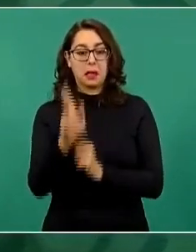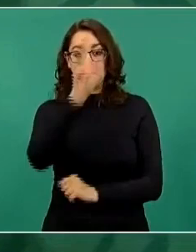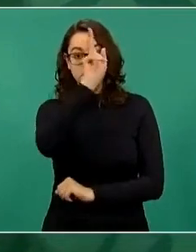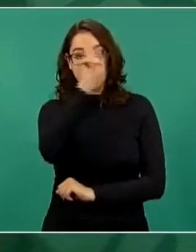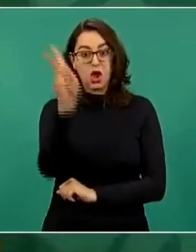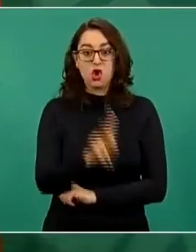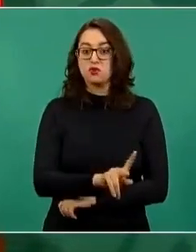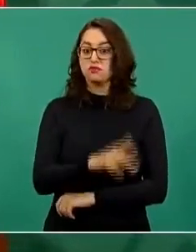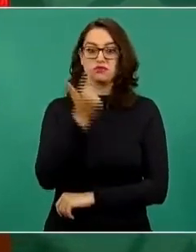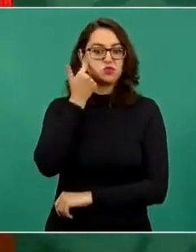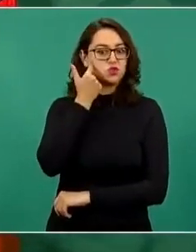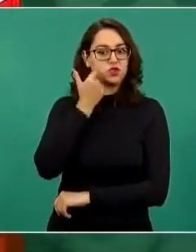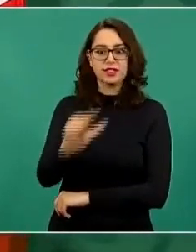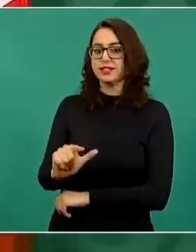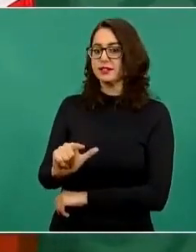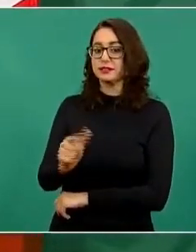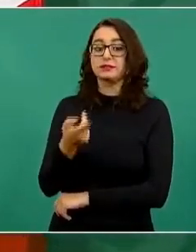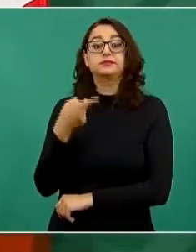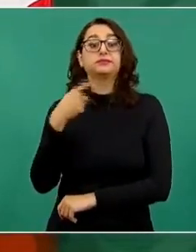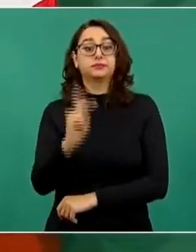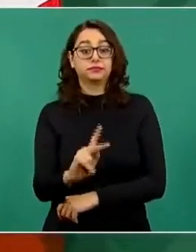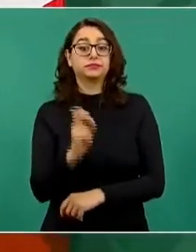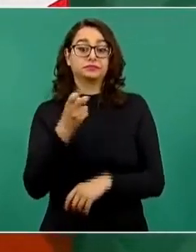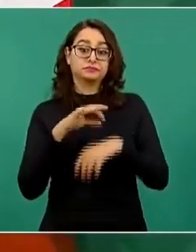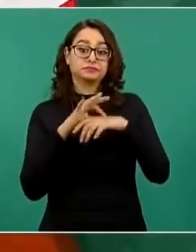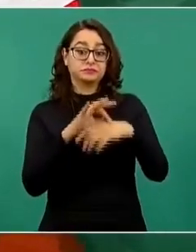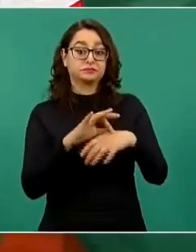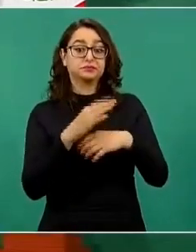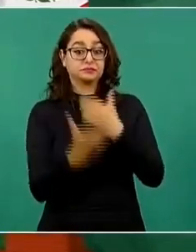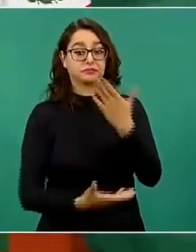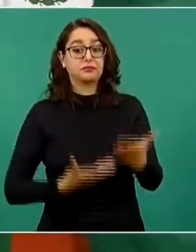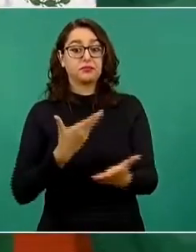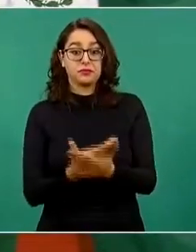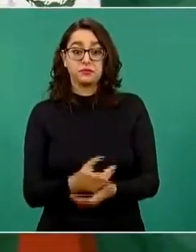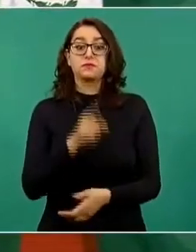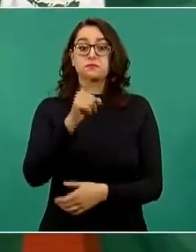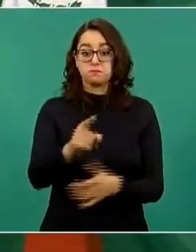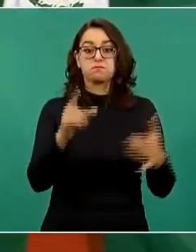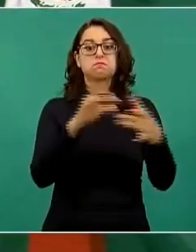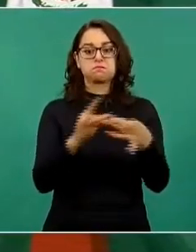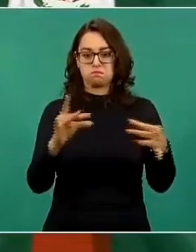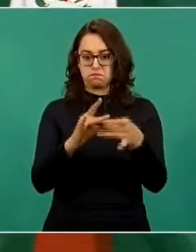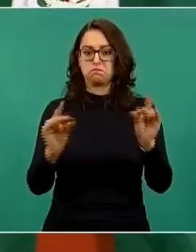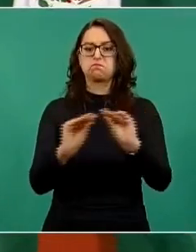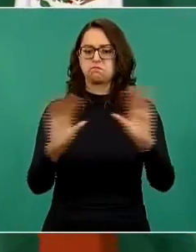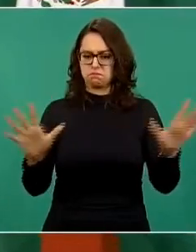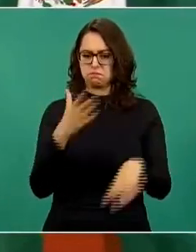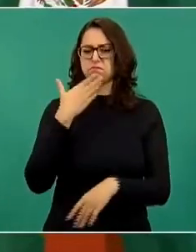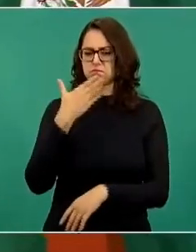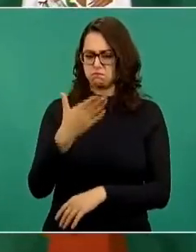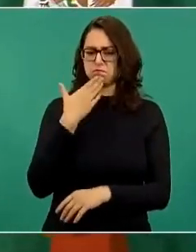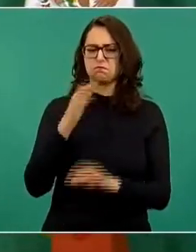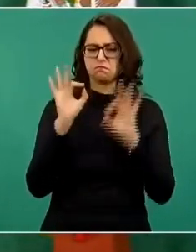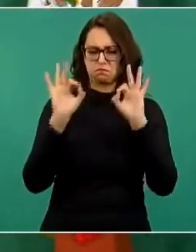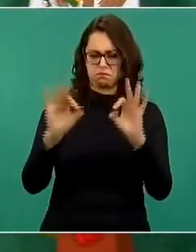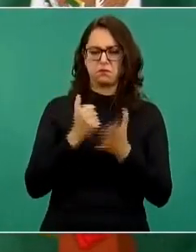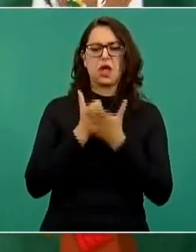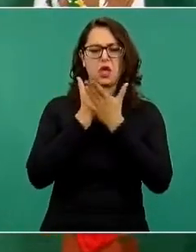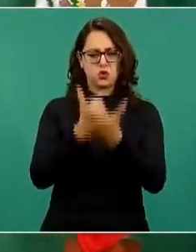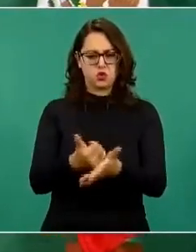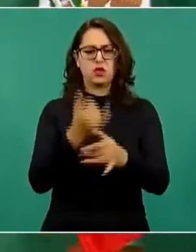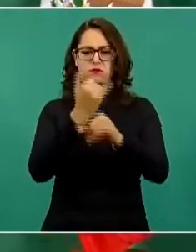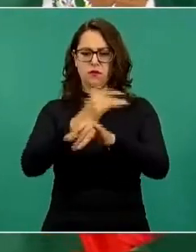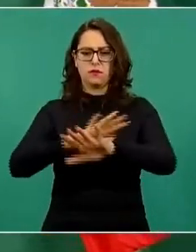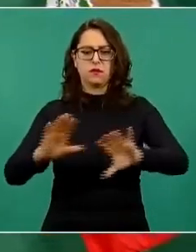Pero esta es la realidad. Qué bien que lo planteas, porque ayuda a aclarar